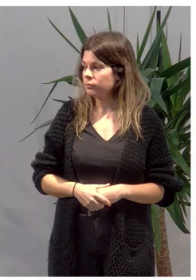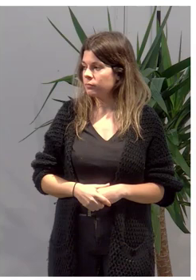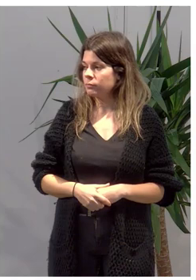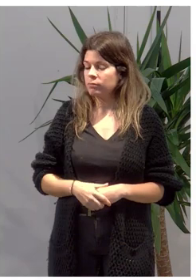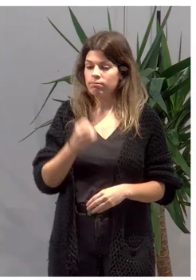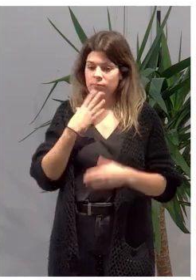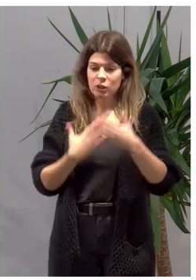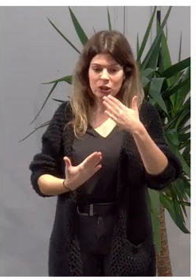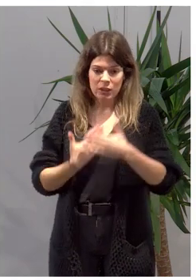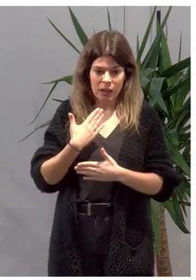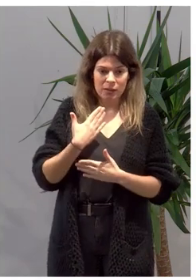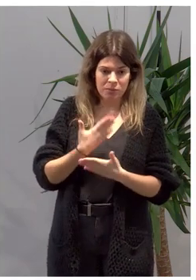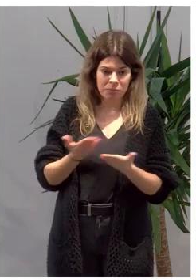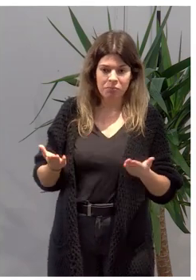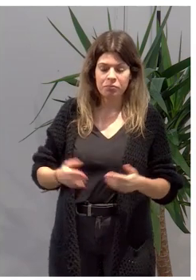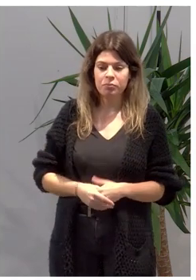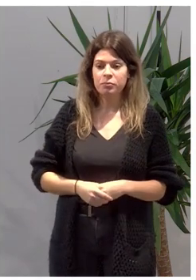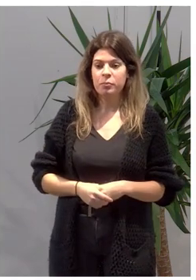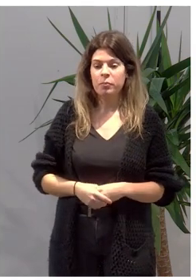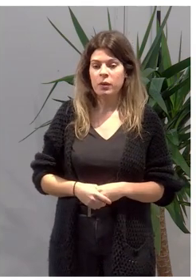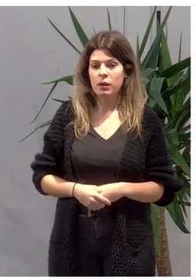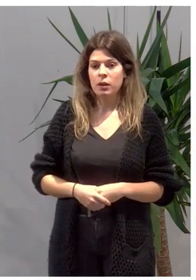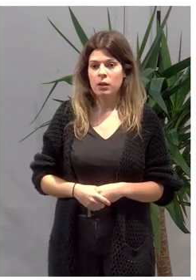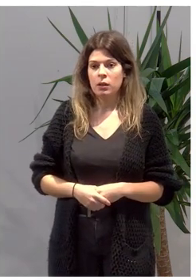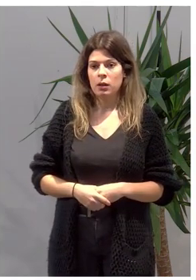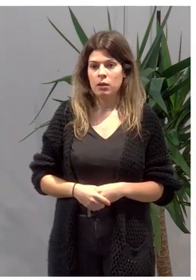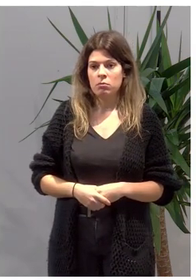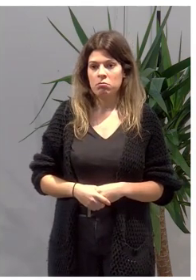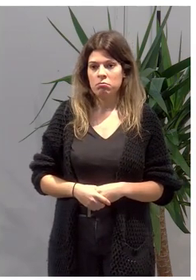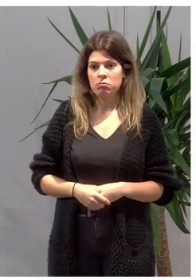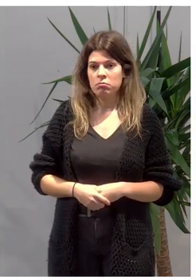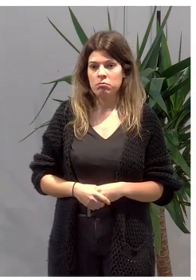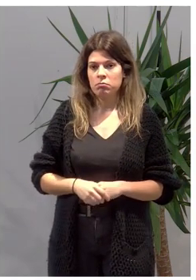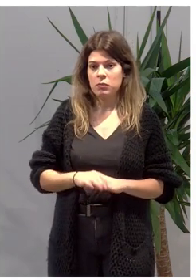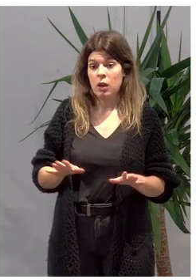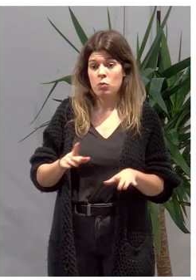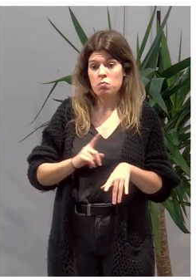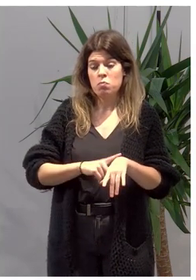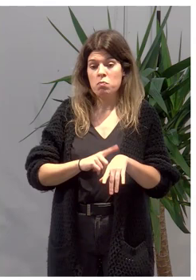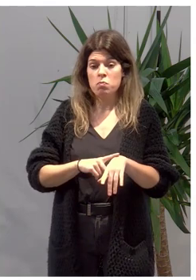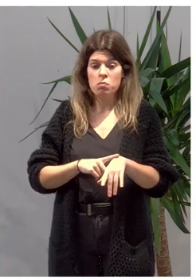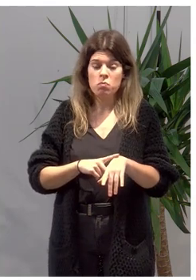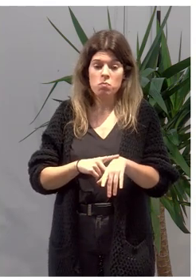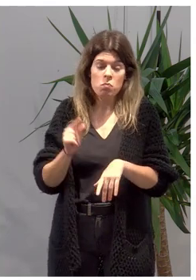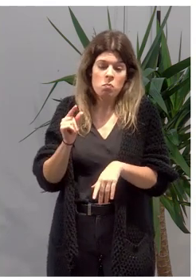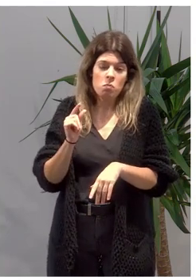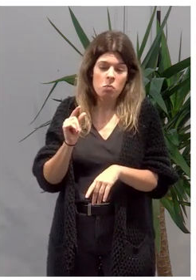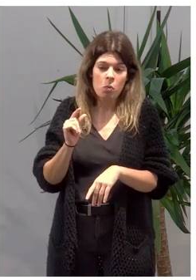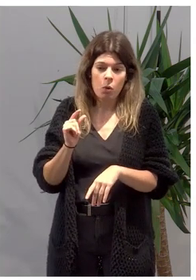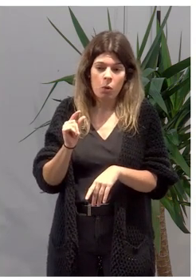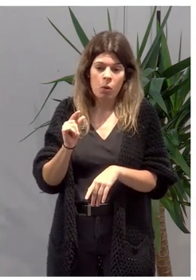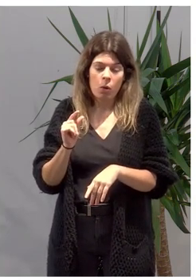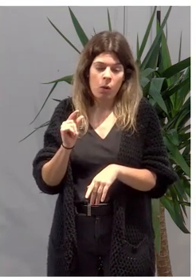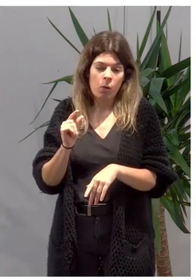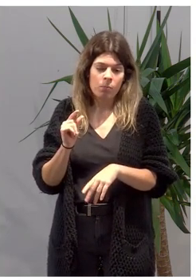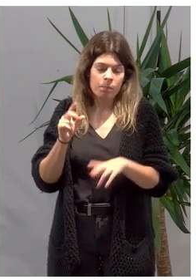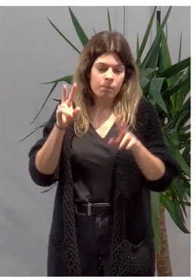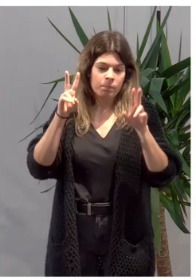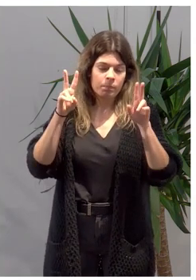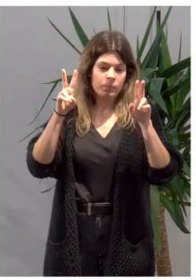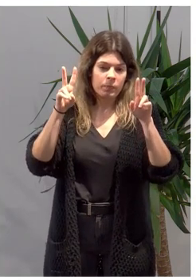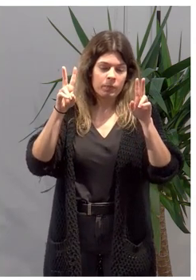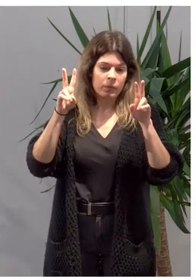Buenos días a todas y a todos. Egunón, simplemente unos minutos para centrar o para presentar este